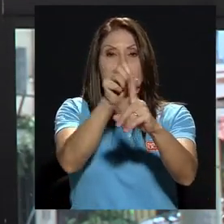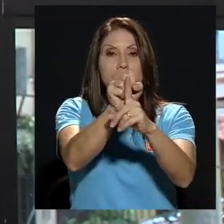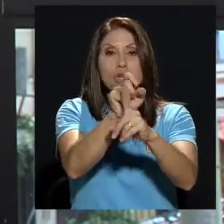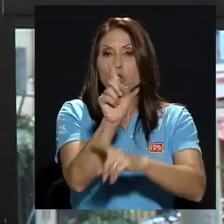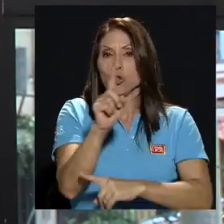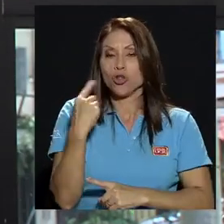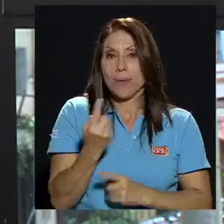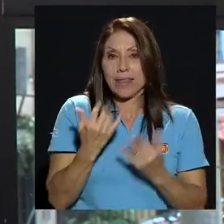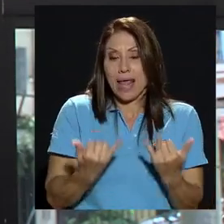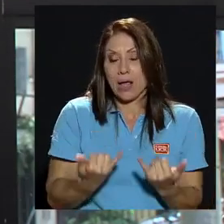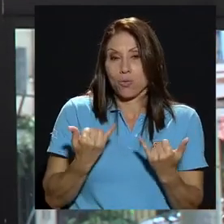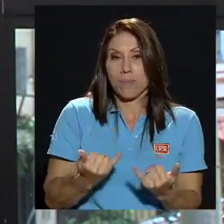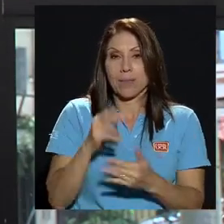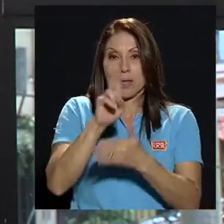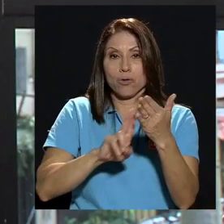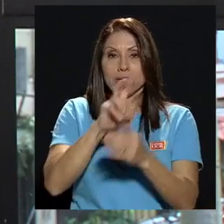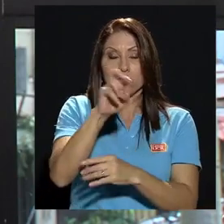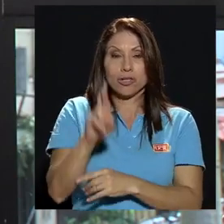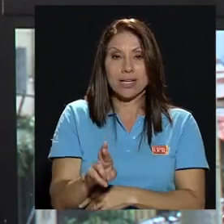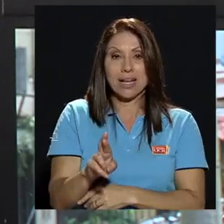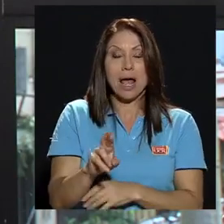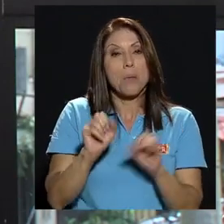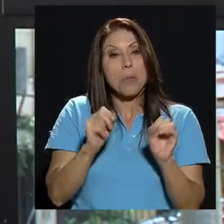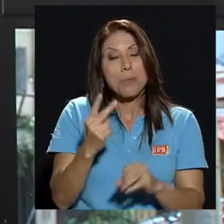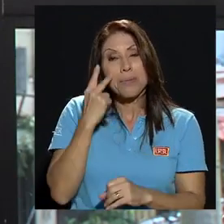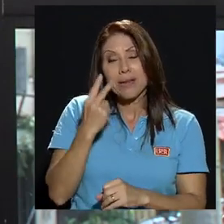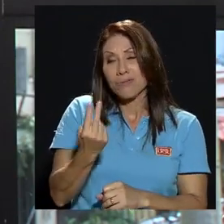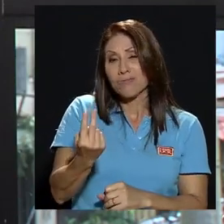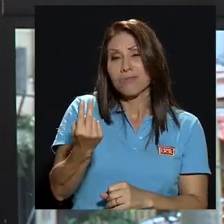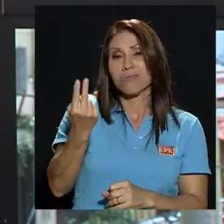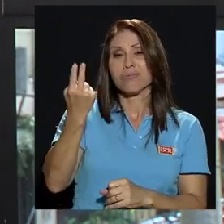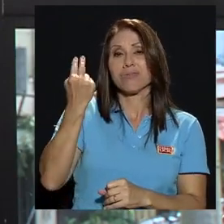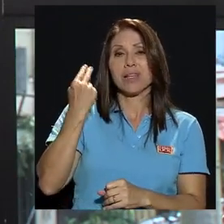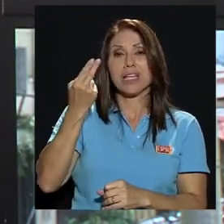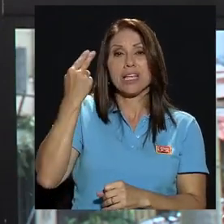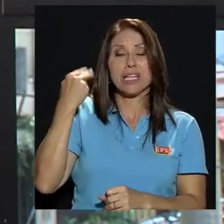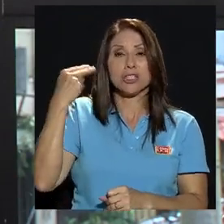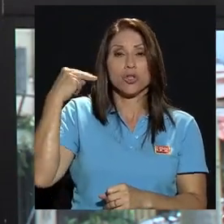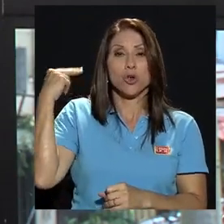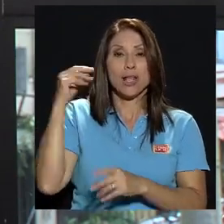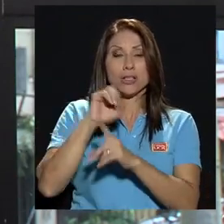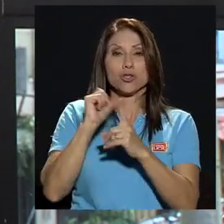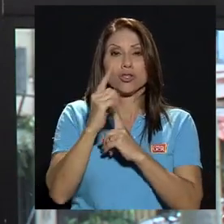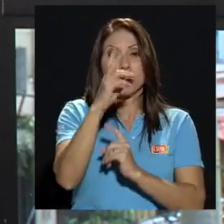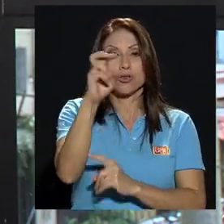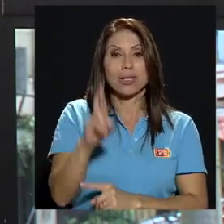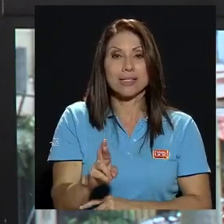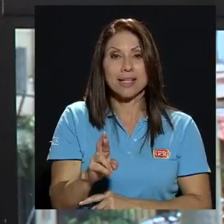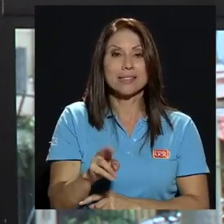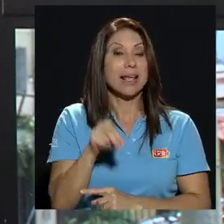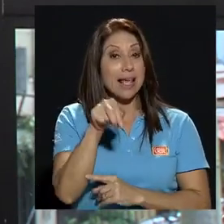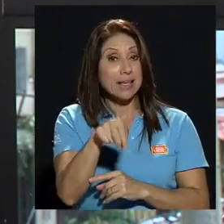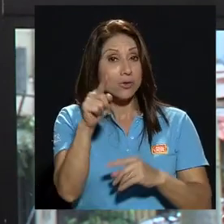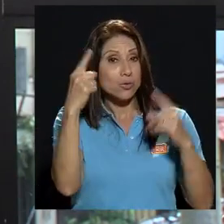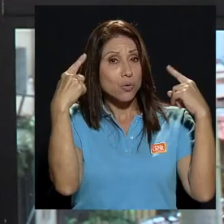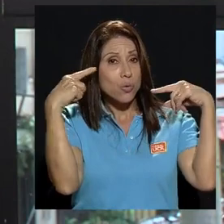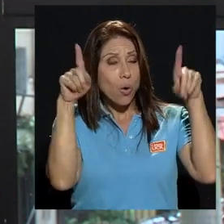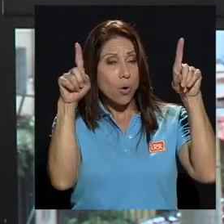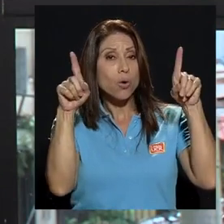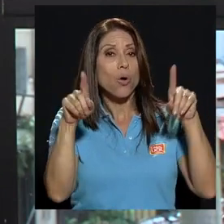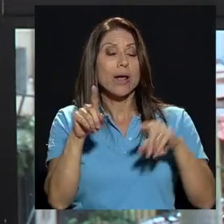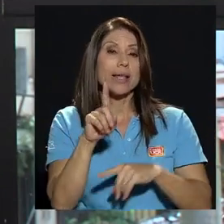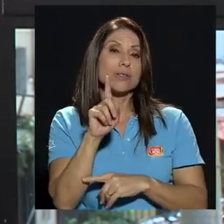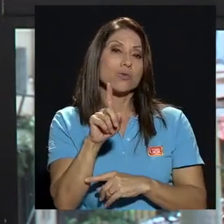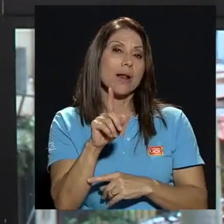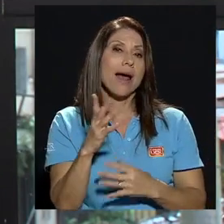entorno actual de la universidad de costa rica sino a la historia a lo largo de toda la historia social costarricense es un logro es una